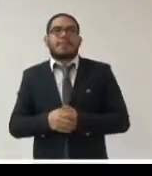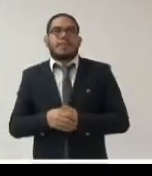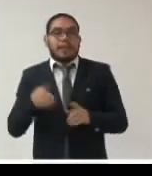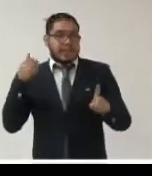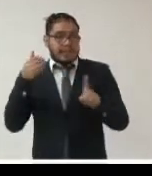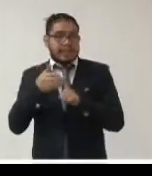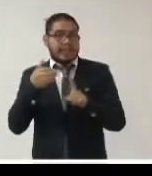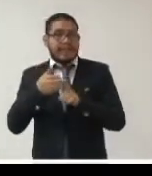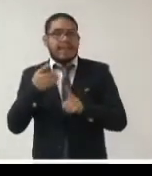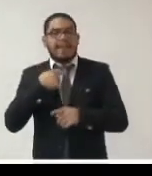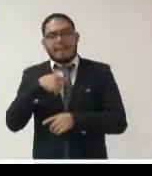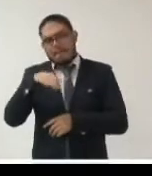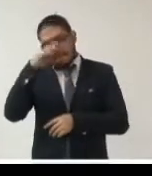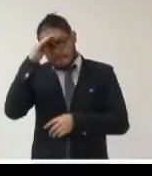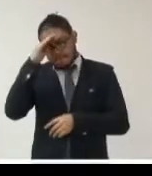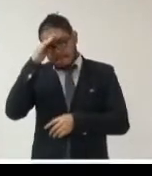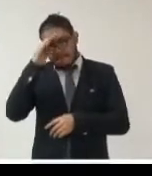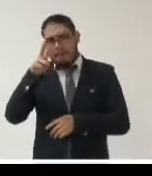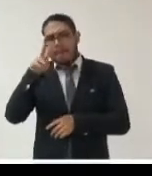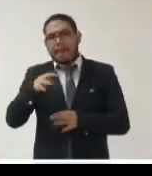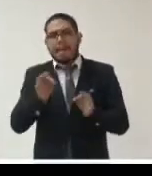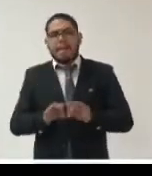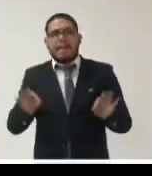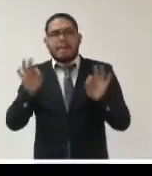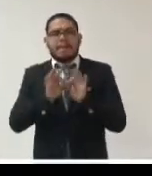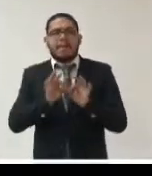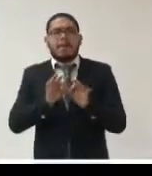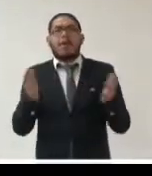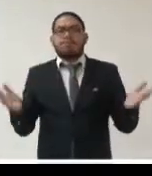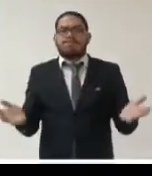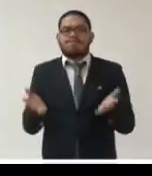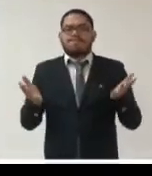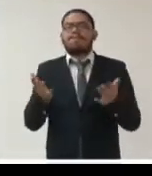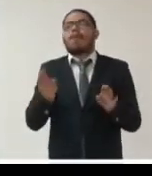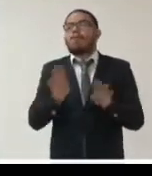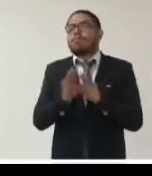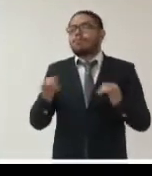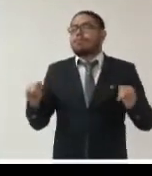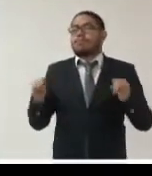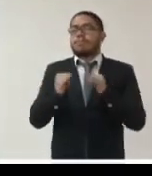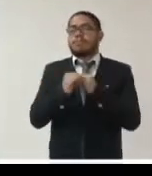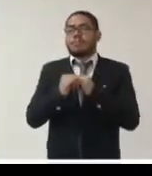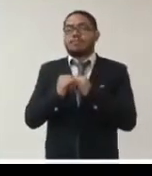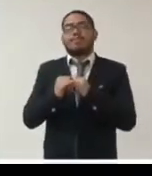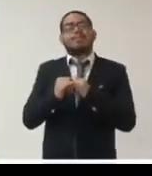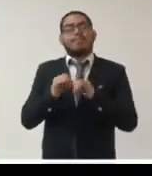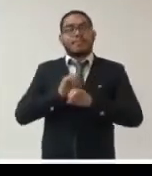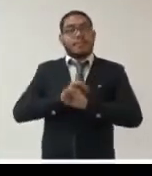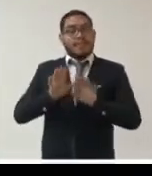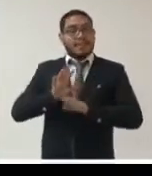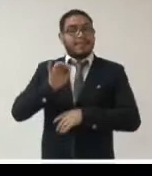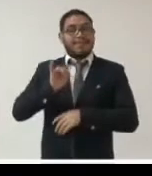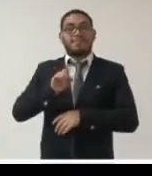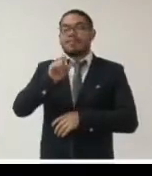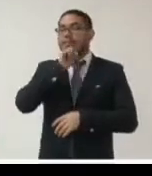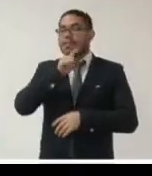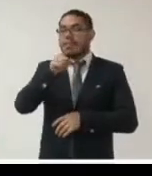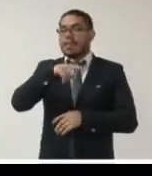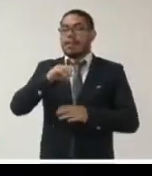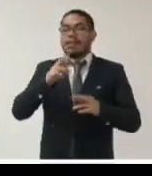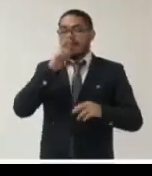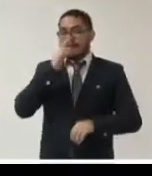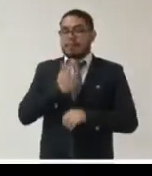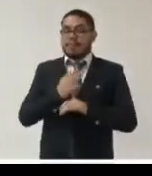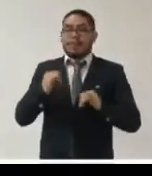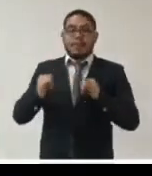sentido considero de relevancia promover el fortalecimiento institucional claro de los órganos garantes tanto en el